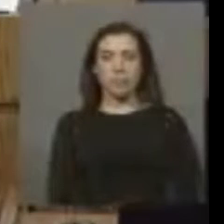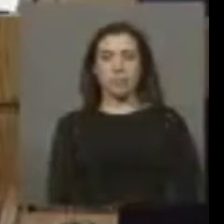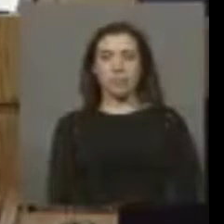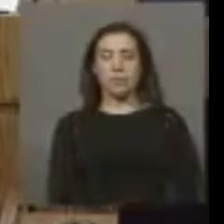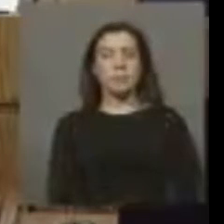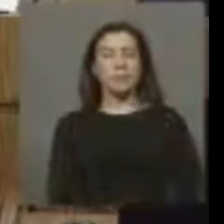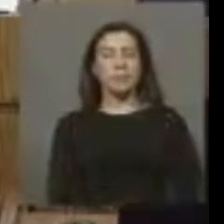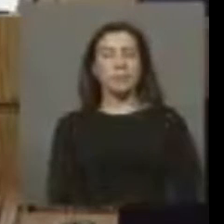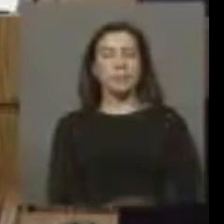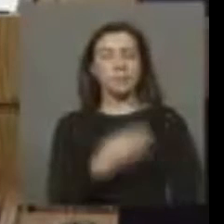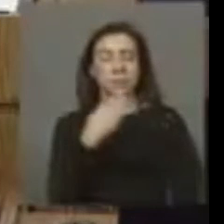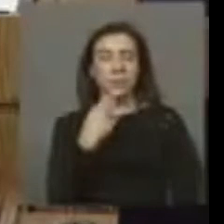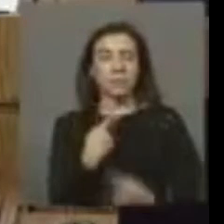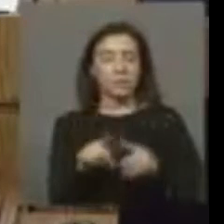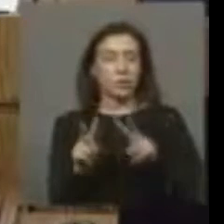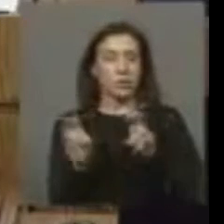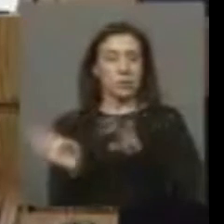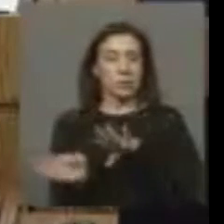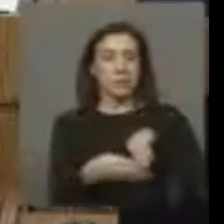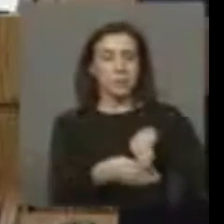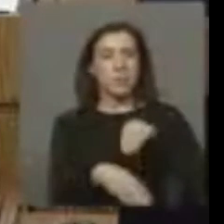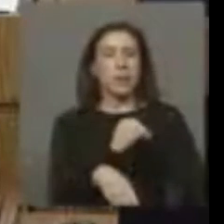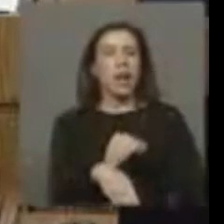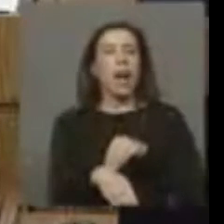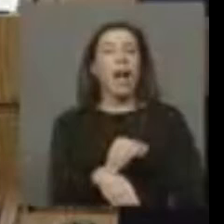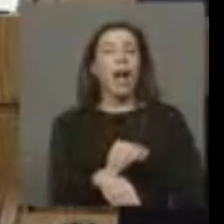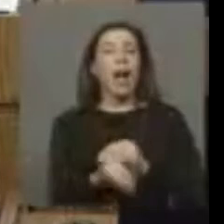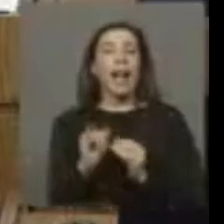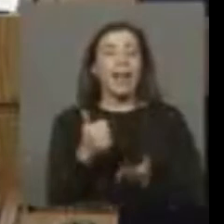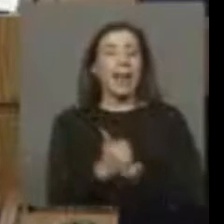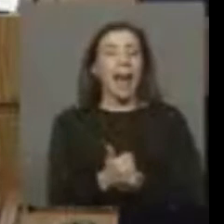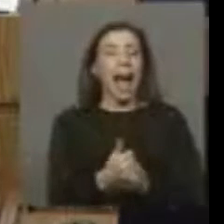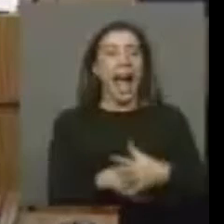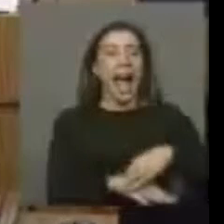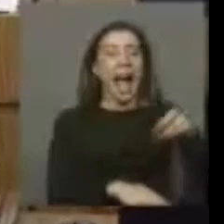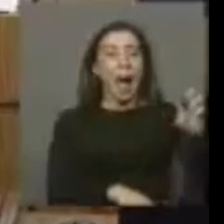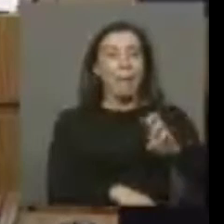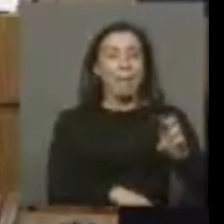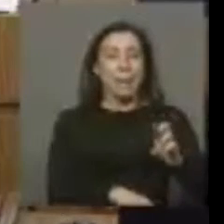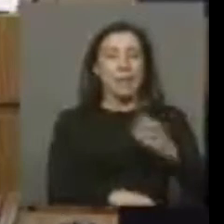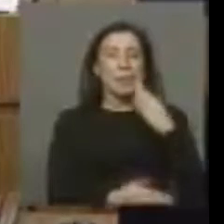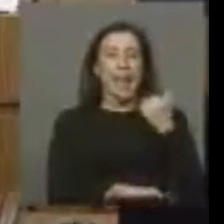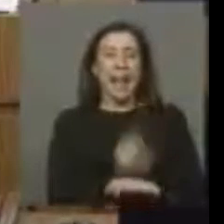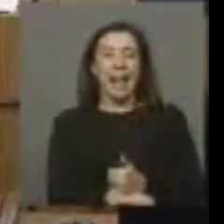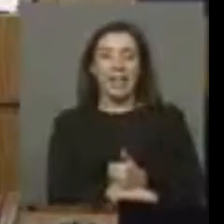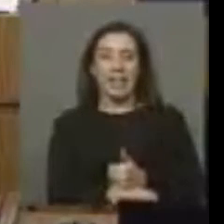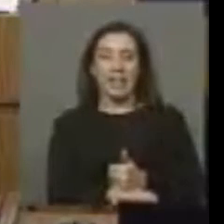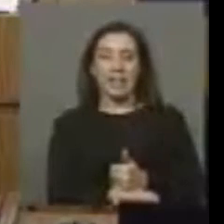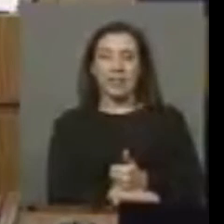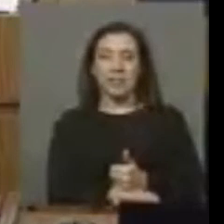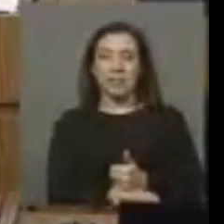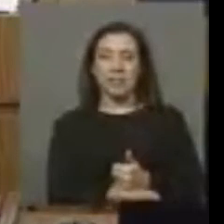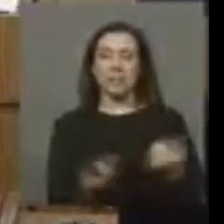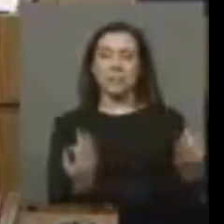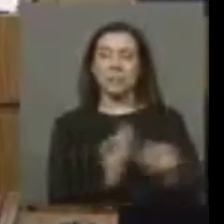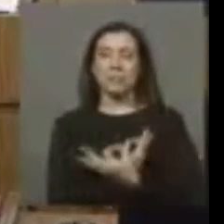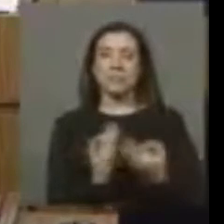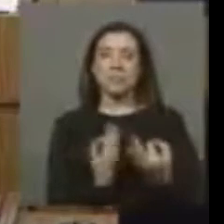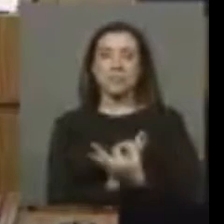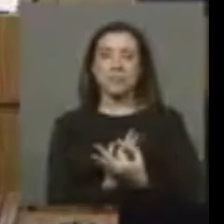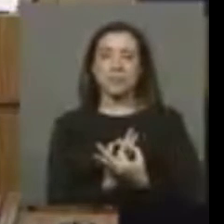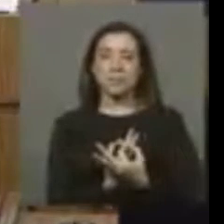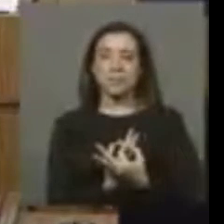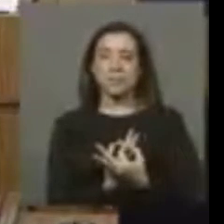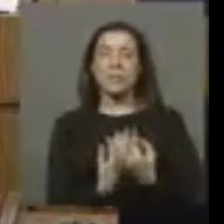Adicionalmente, presidente, pasando a otro tema, me gustaría oficiar a la intendenta de la región de Arica Prenacota y al alcalde para que nos explique exactamente